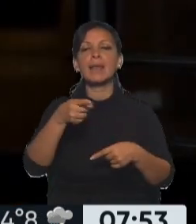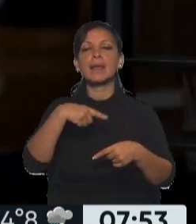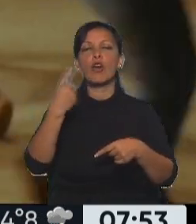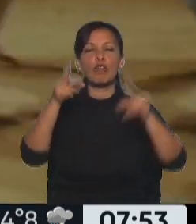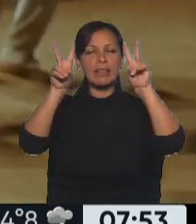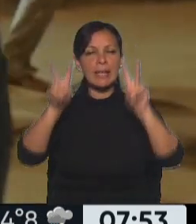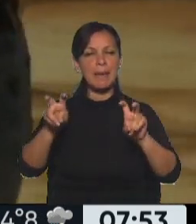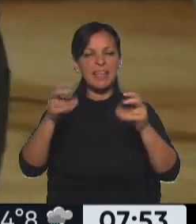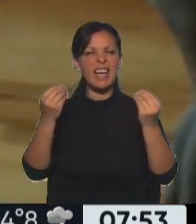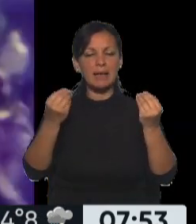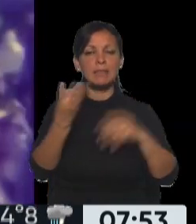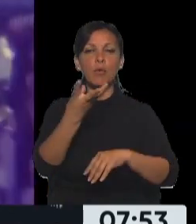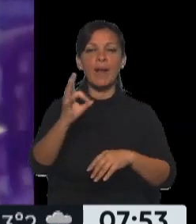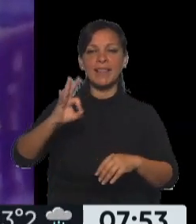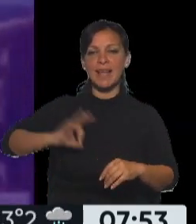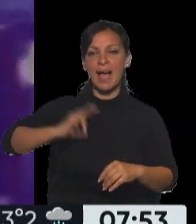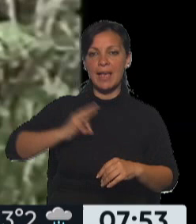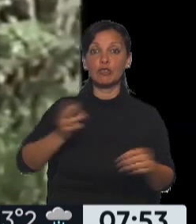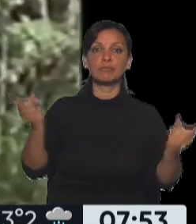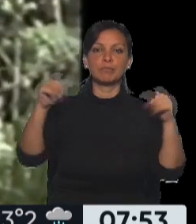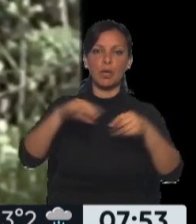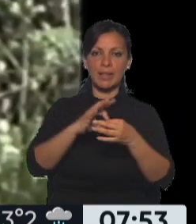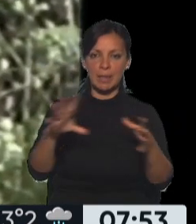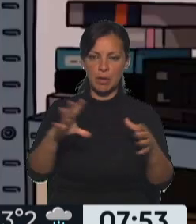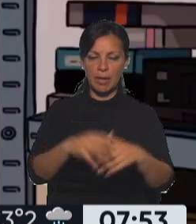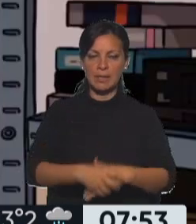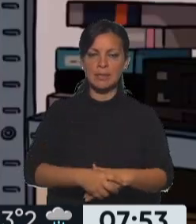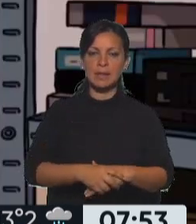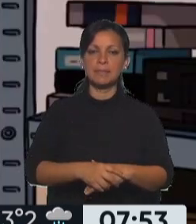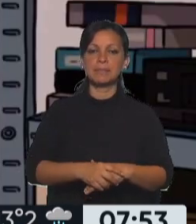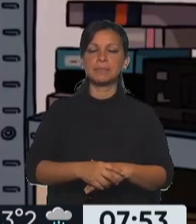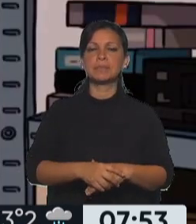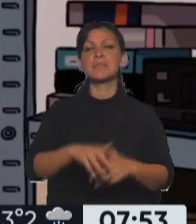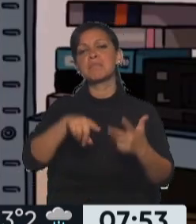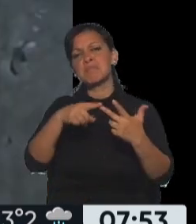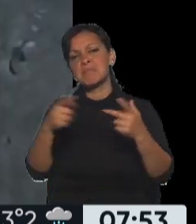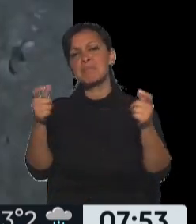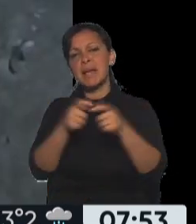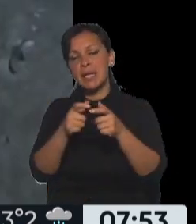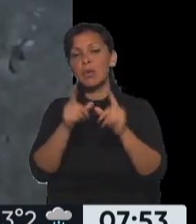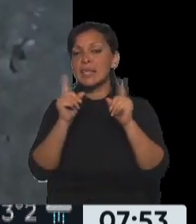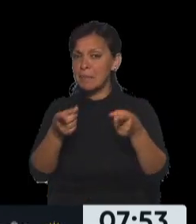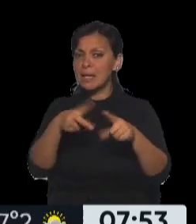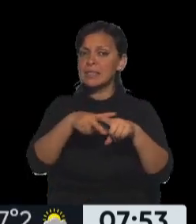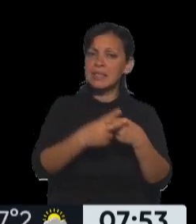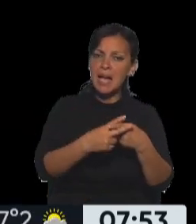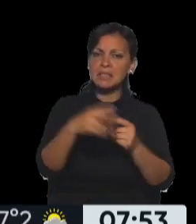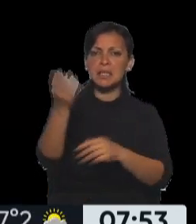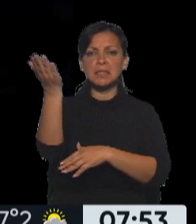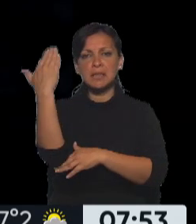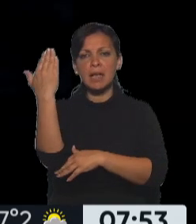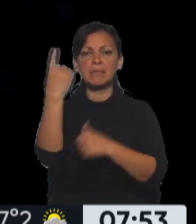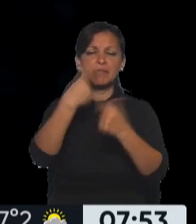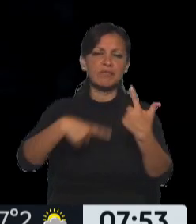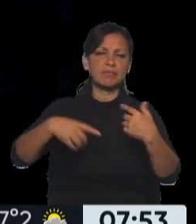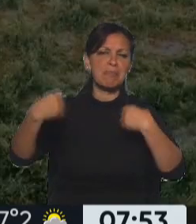los 40 años de la Vuelta a la Democracia. Además de la proyección de películas, charlas, talleres, masterclass y muchísimas actividades